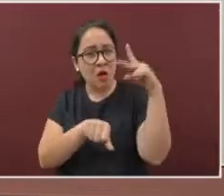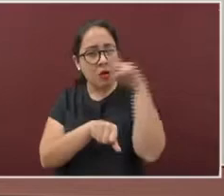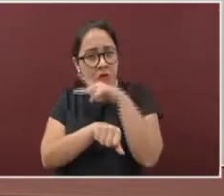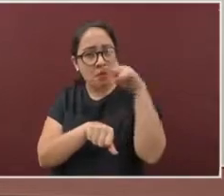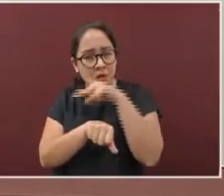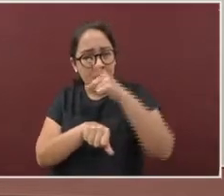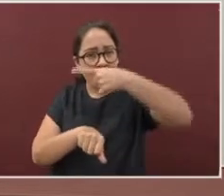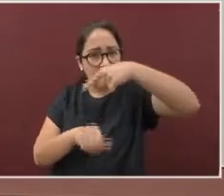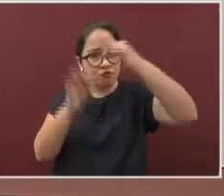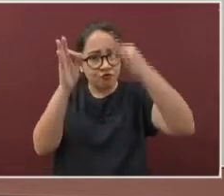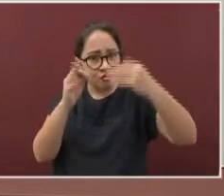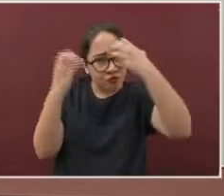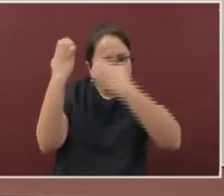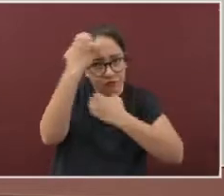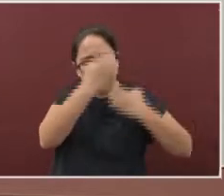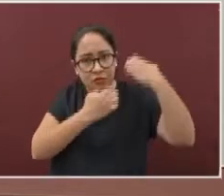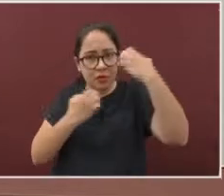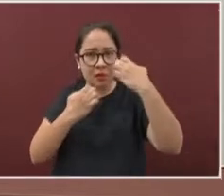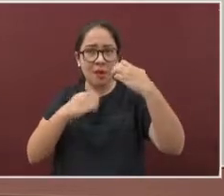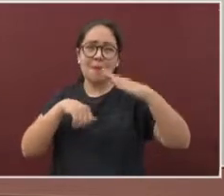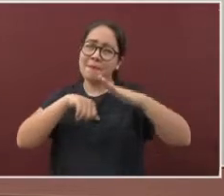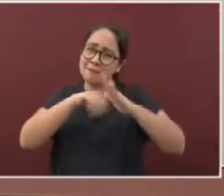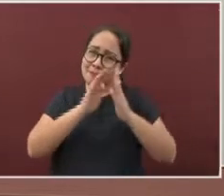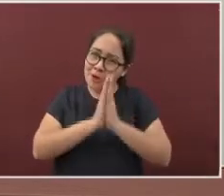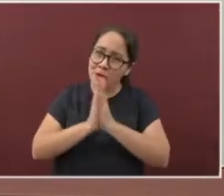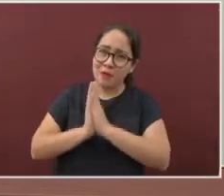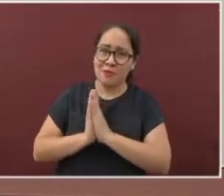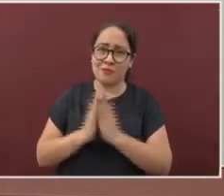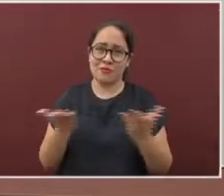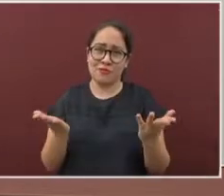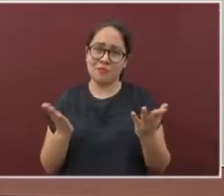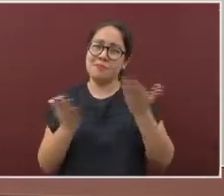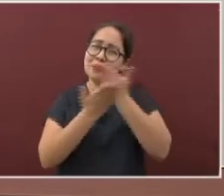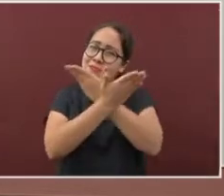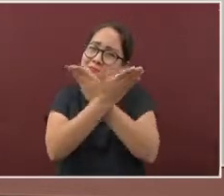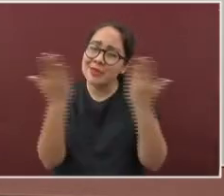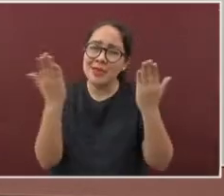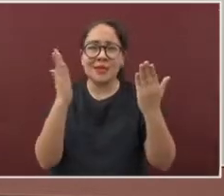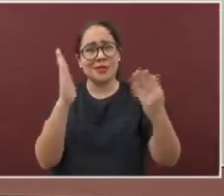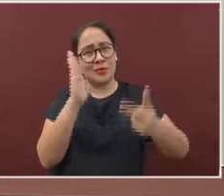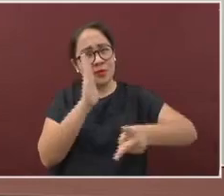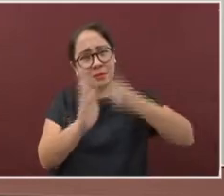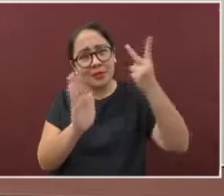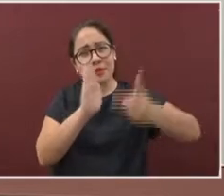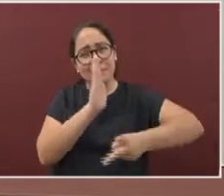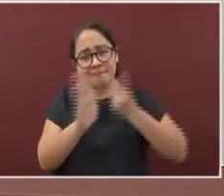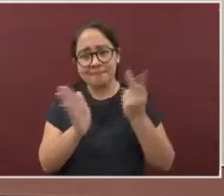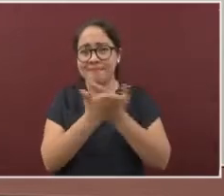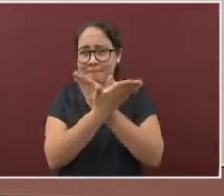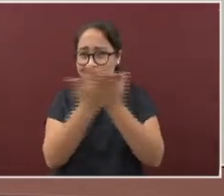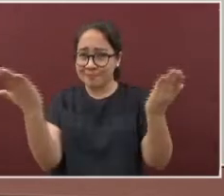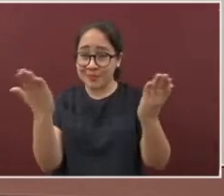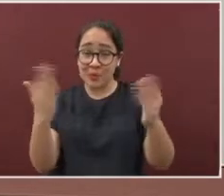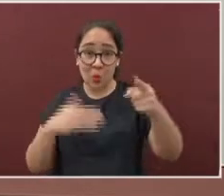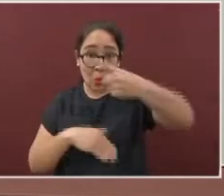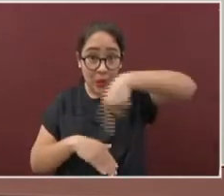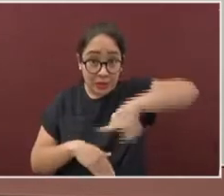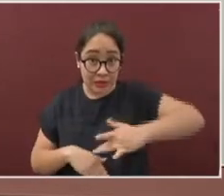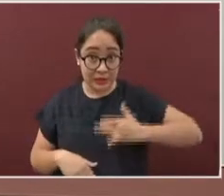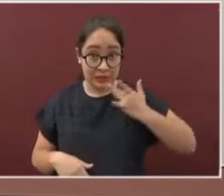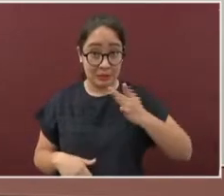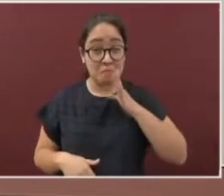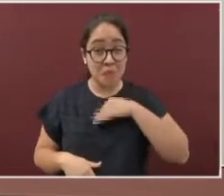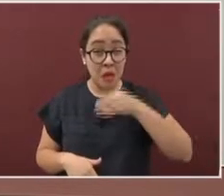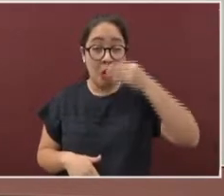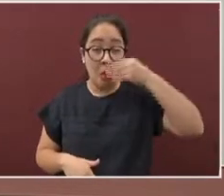correcta evaluación. Por eso nuevamente les pido encarecidamente que cuando tengan síntomas